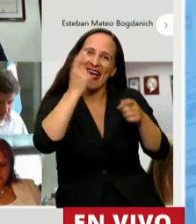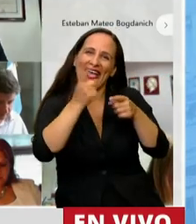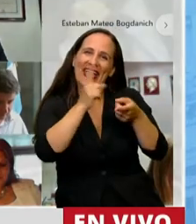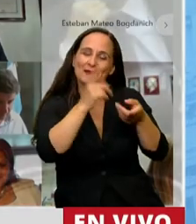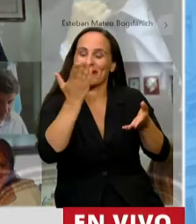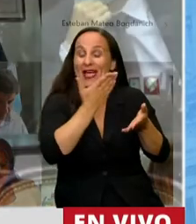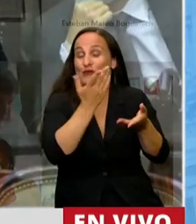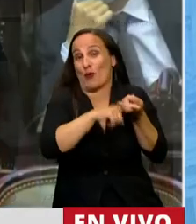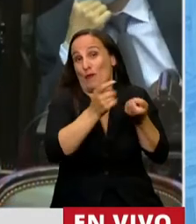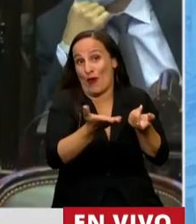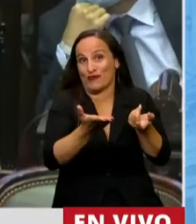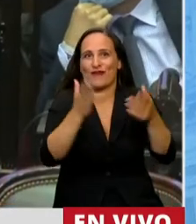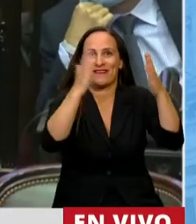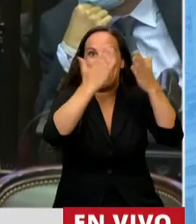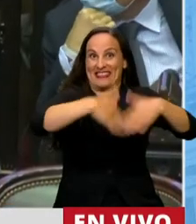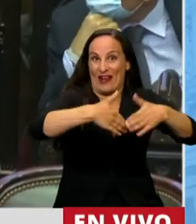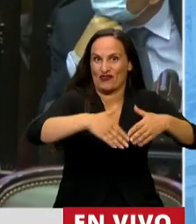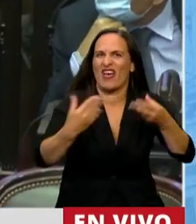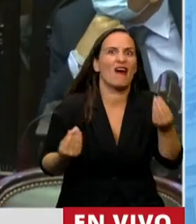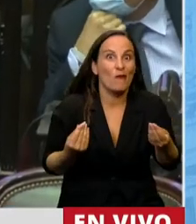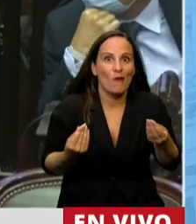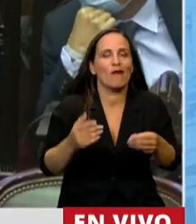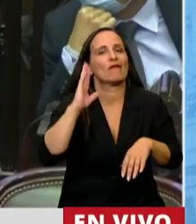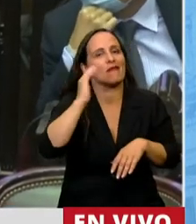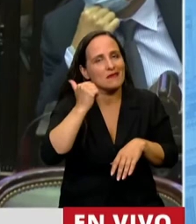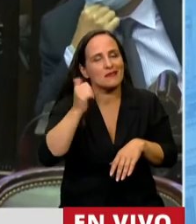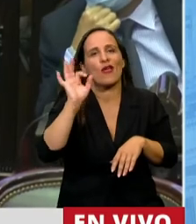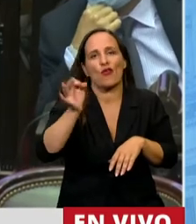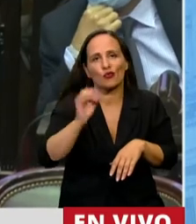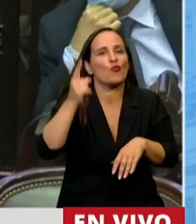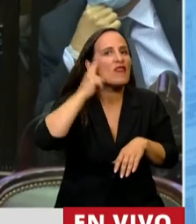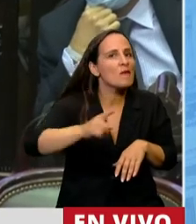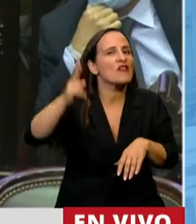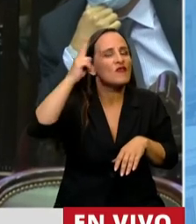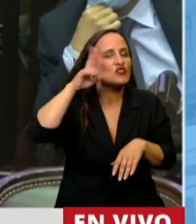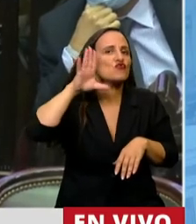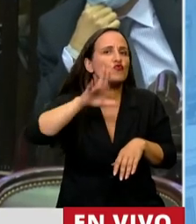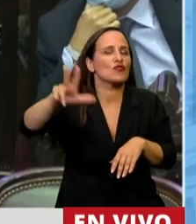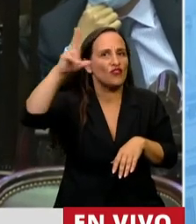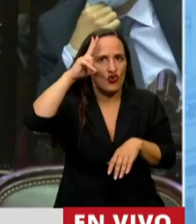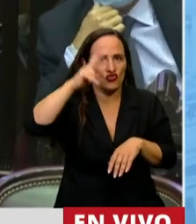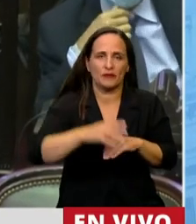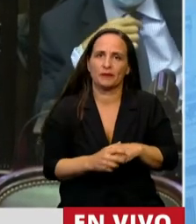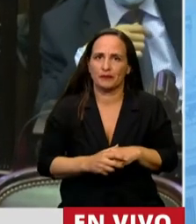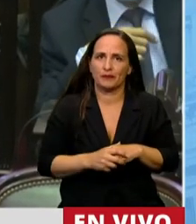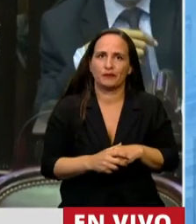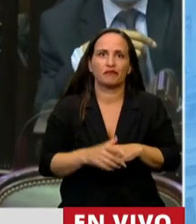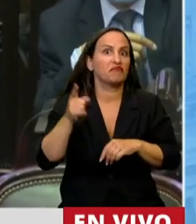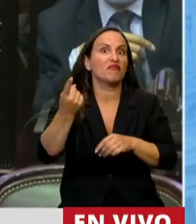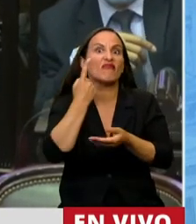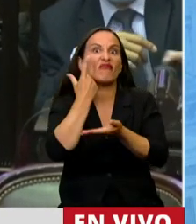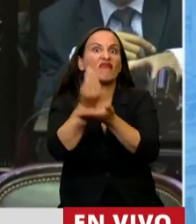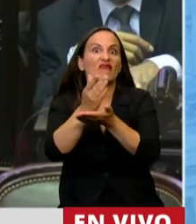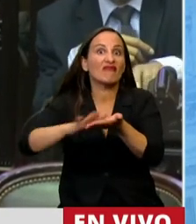Casa Rosada. Fue el 16 de octubre de 1958. Vivió en Villa Regina,